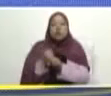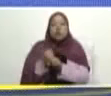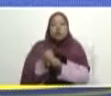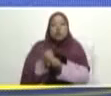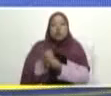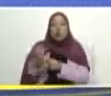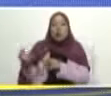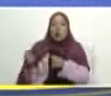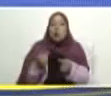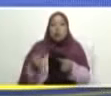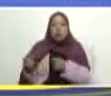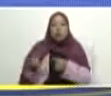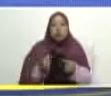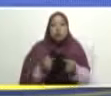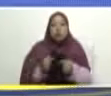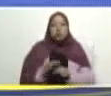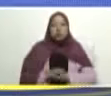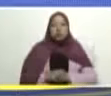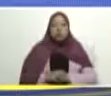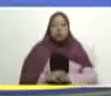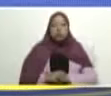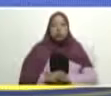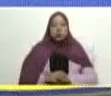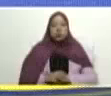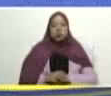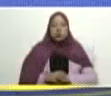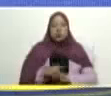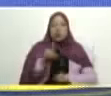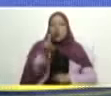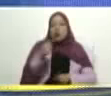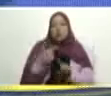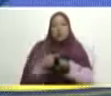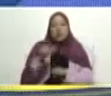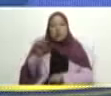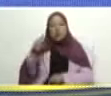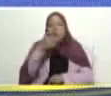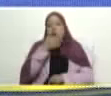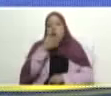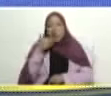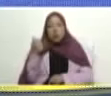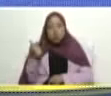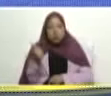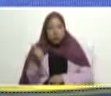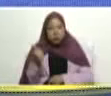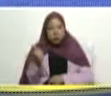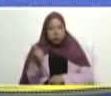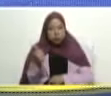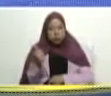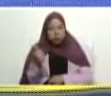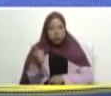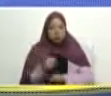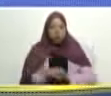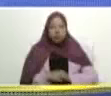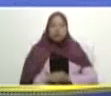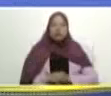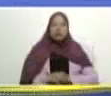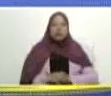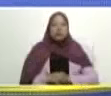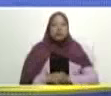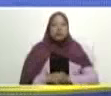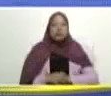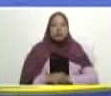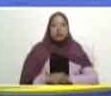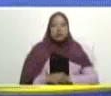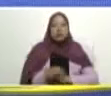combinar el uno por diez del gobierno mejorado elevado las